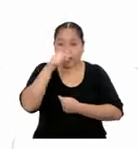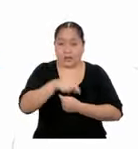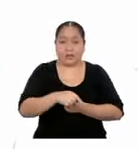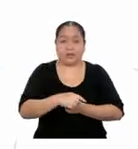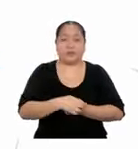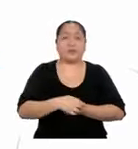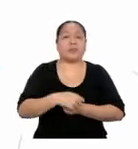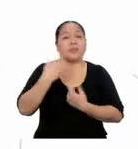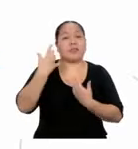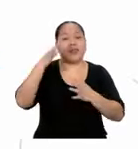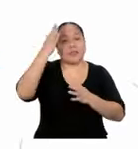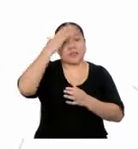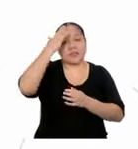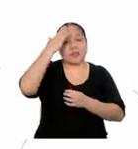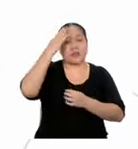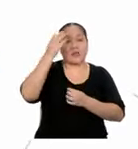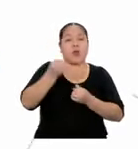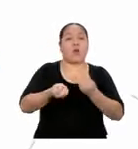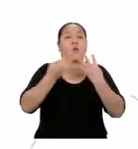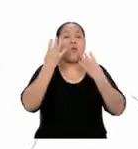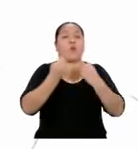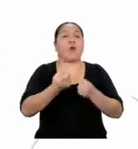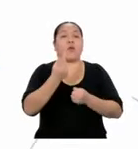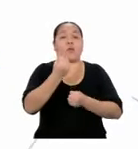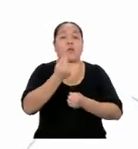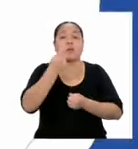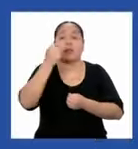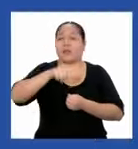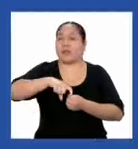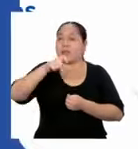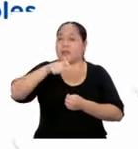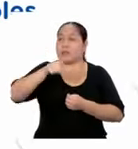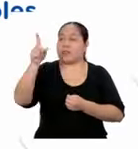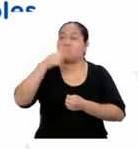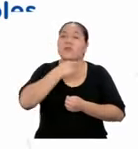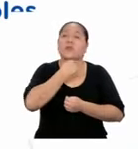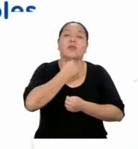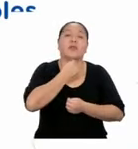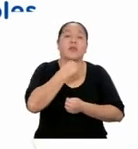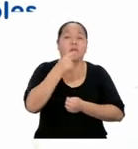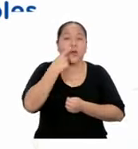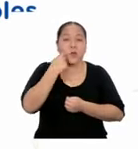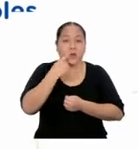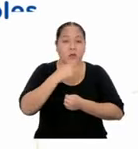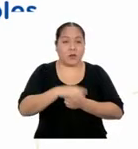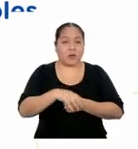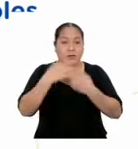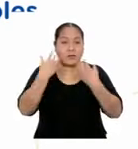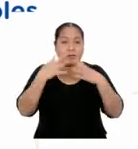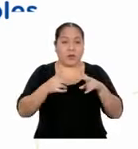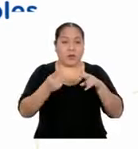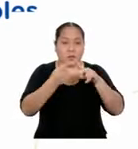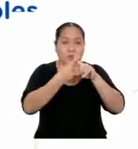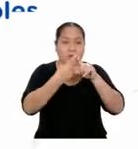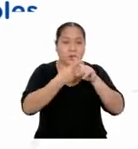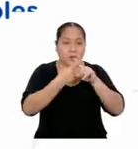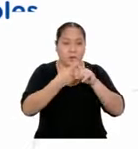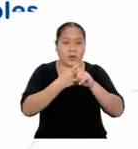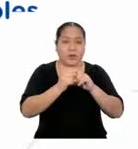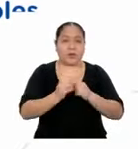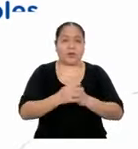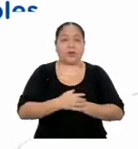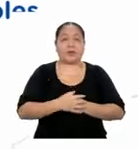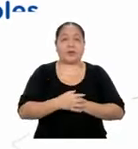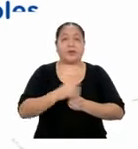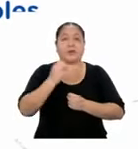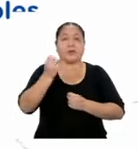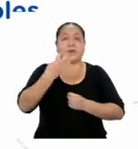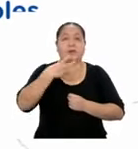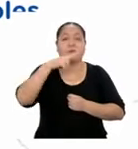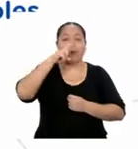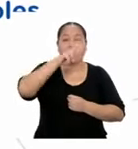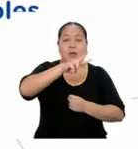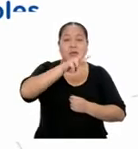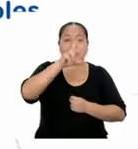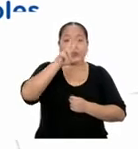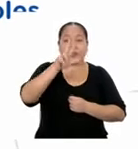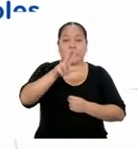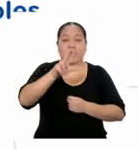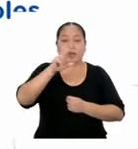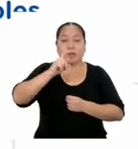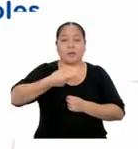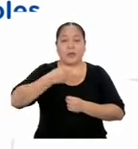sabré cuánto dinero en total necesitará mi abuelo. Acabo de hacer la multiplicación y me sale 23